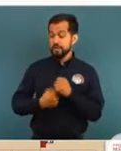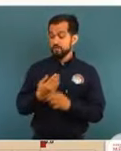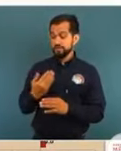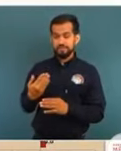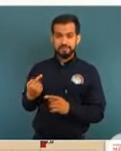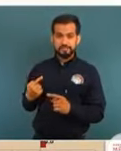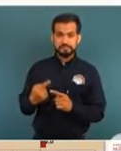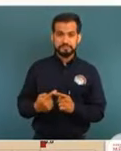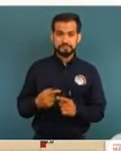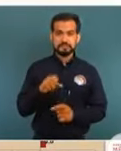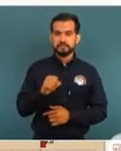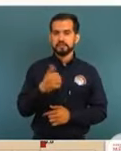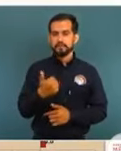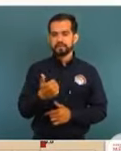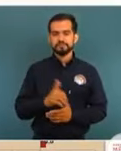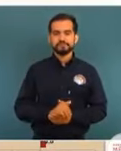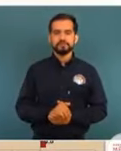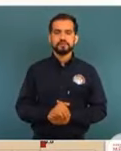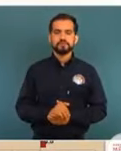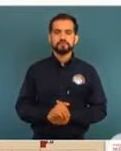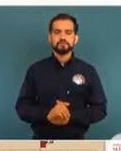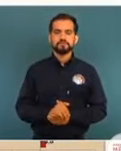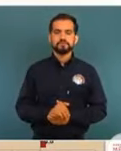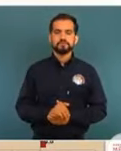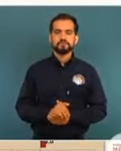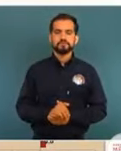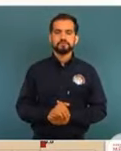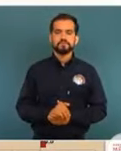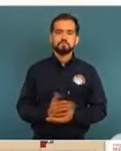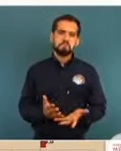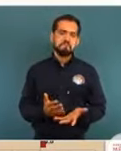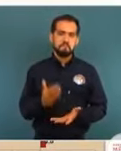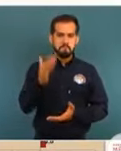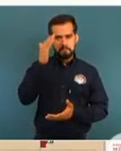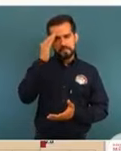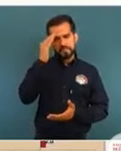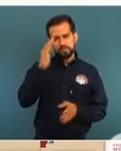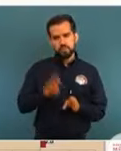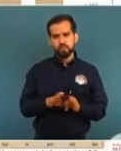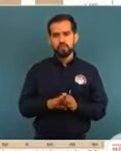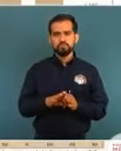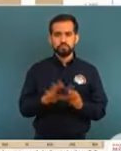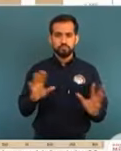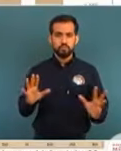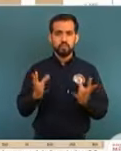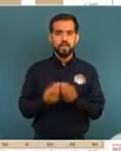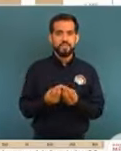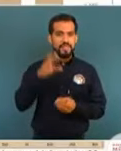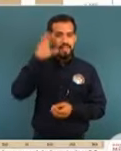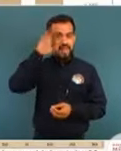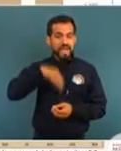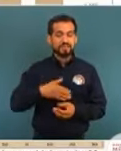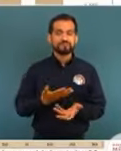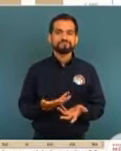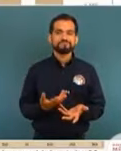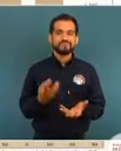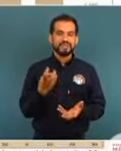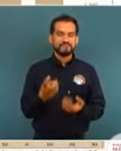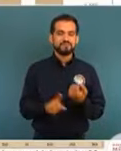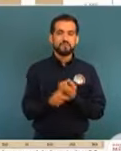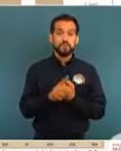2020 llevan 66. Tomando en consideración la totalidad de delitos de impacto,